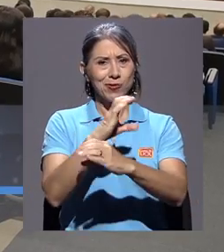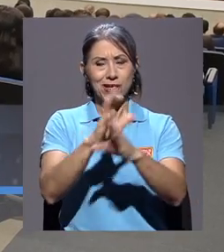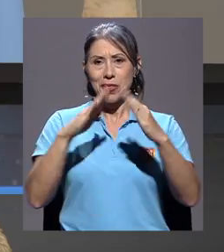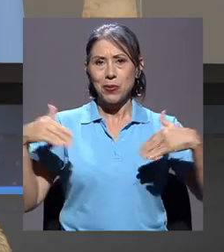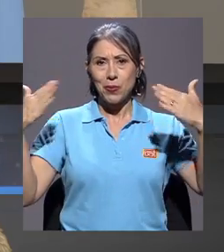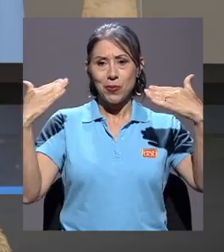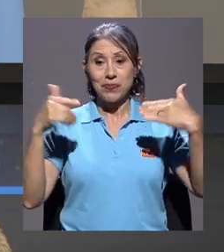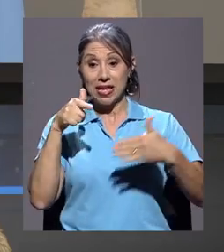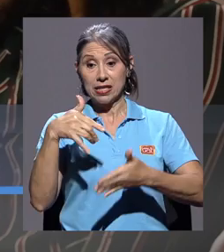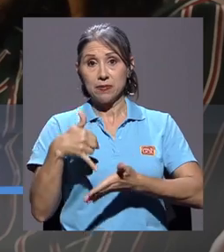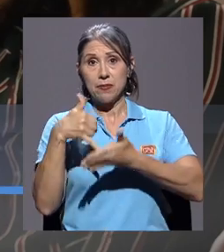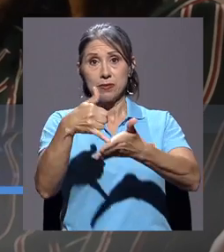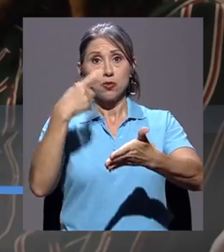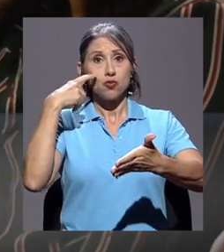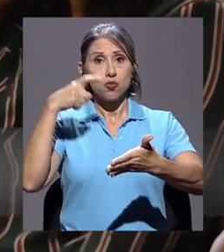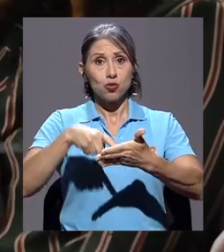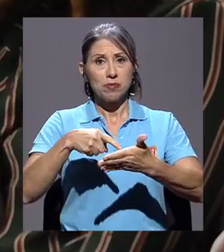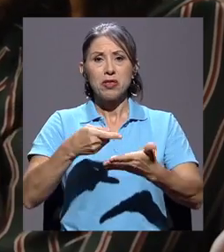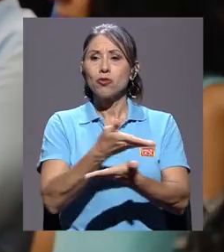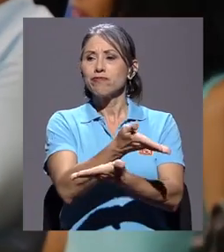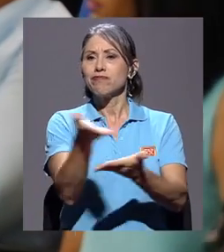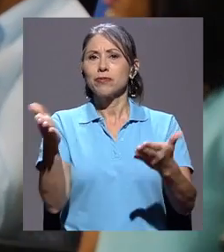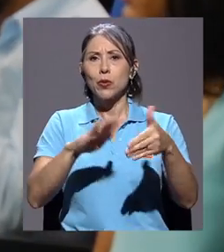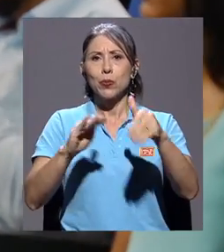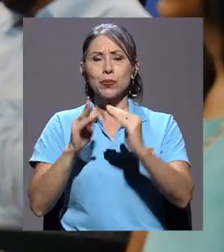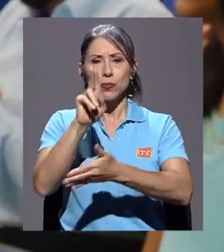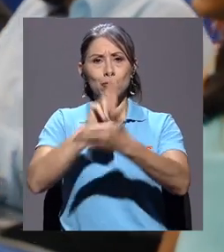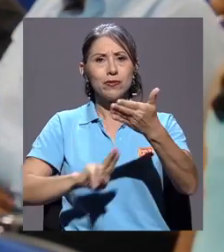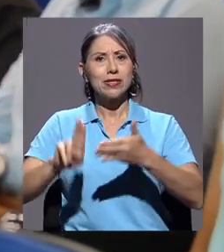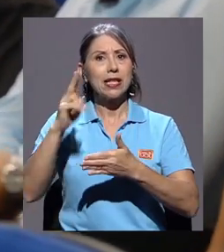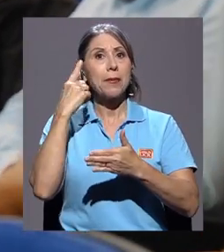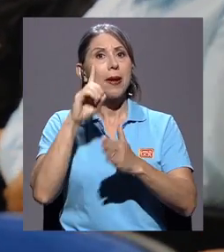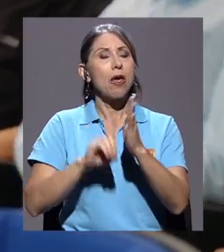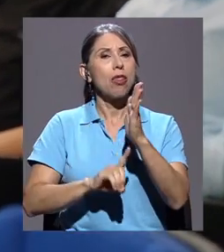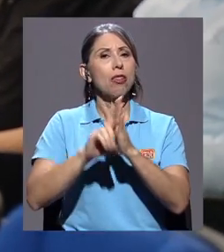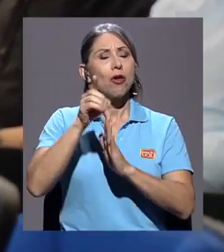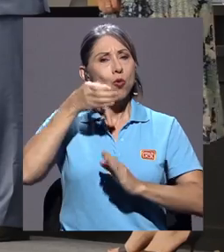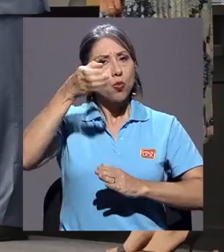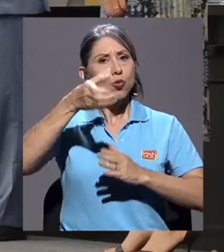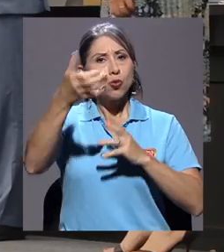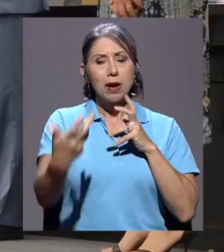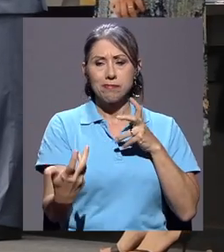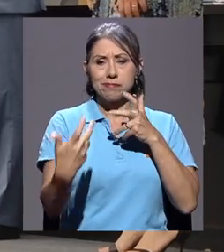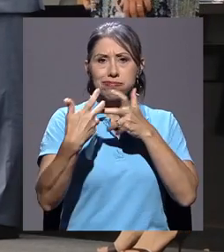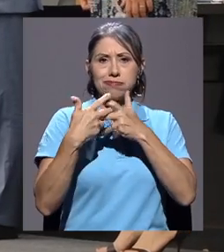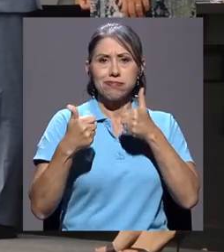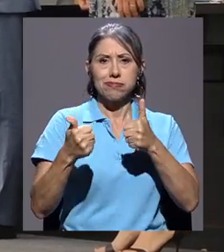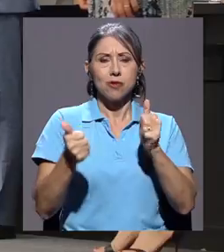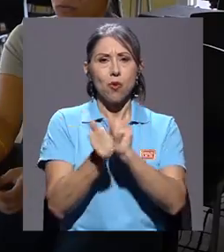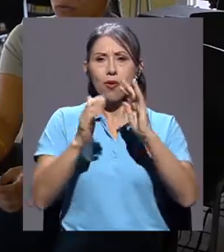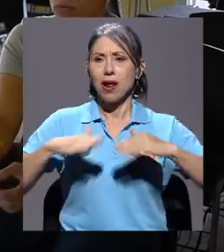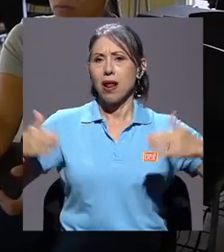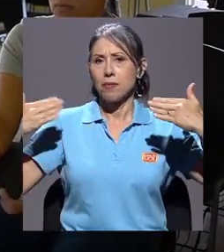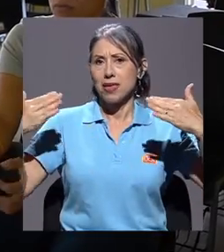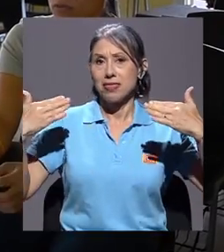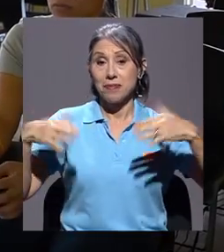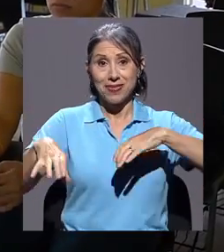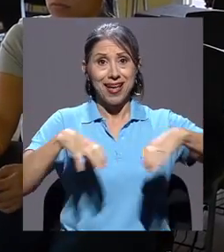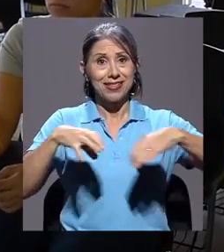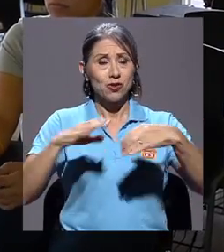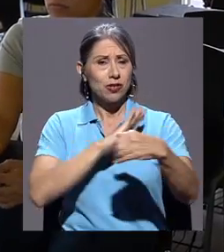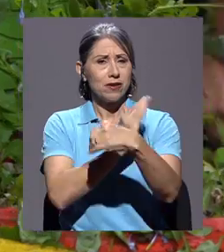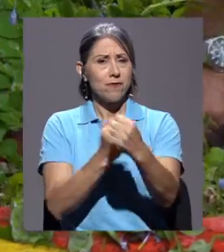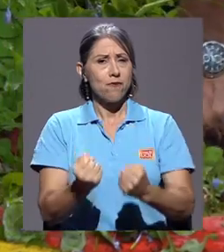reconocimiento que se otorga a la comunidad universitaria para desarrollar una cultura amigable con el ambiente, implementando acciones que fortalecen la